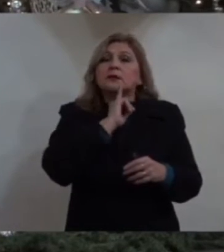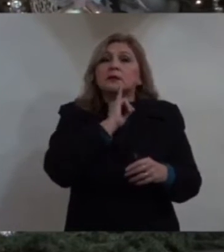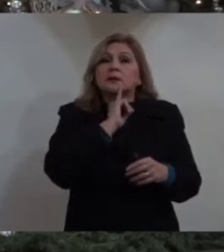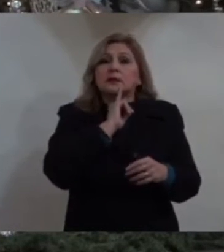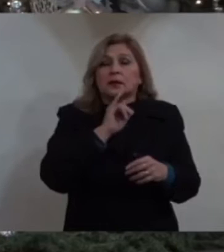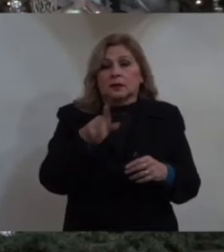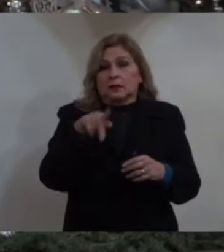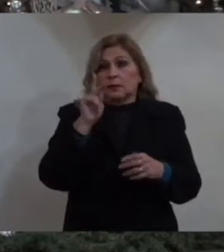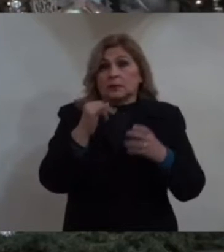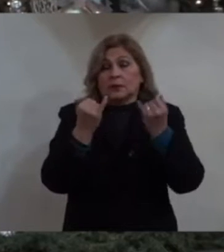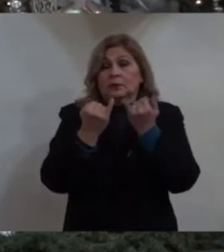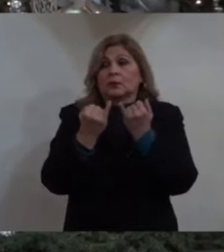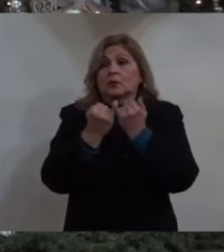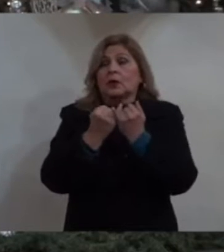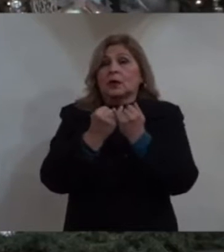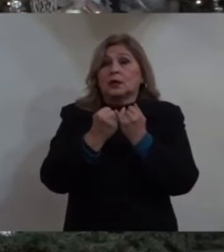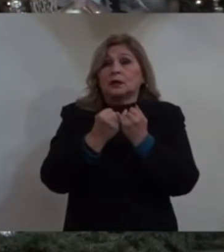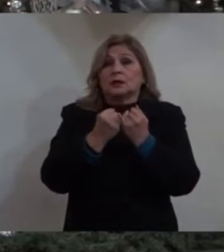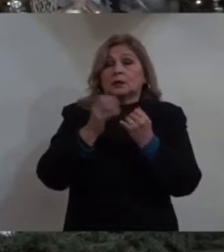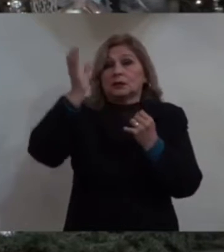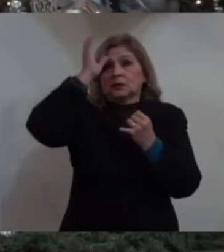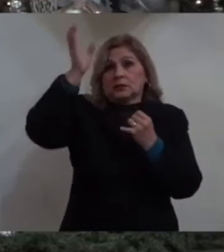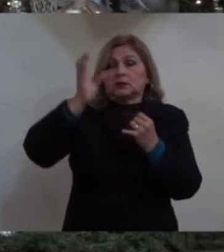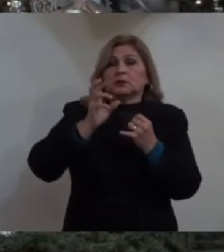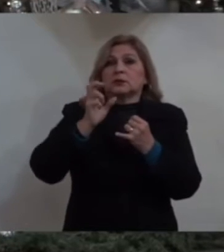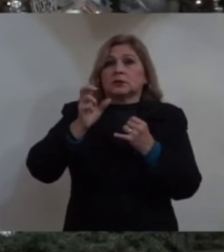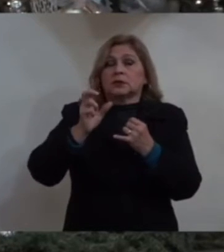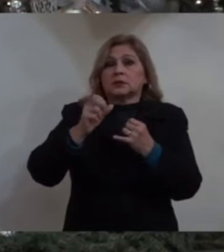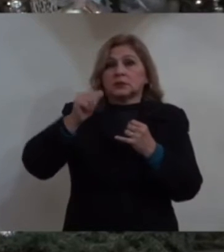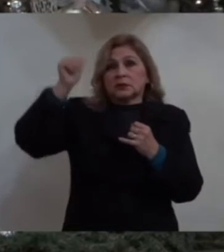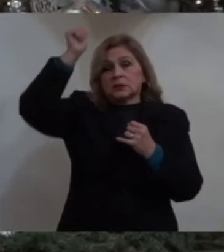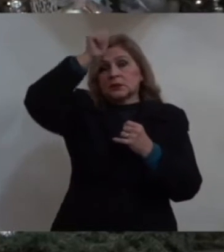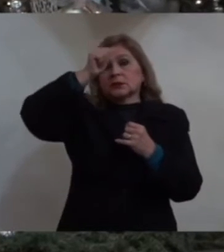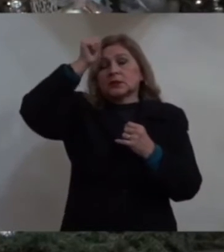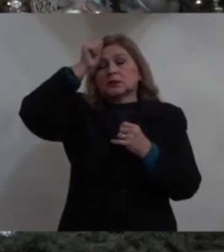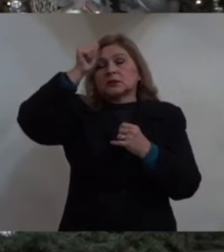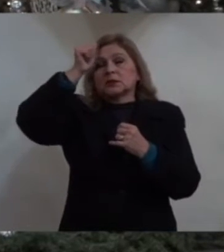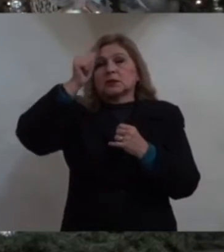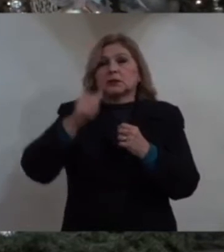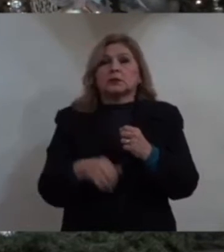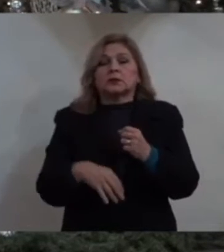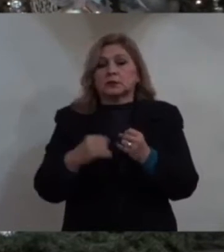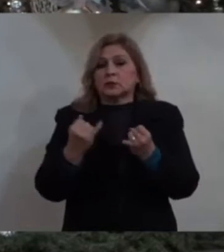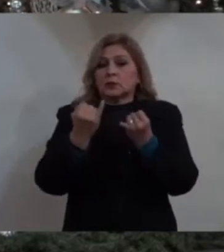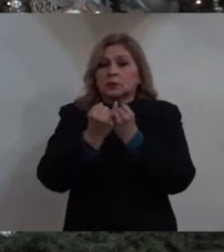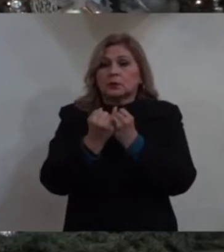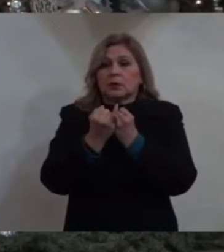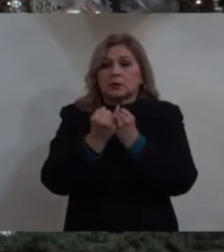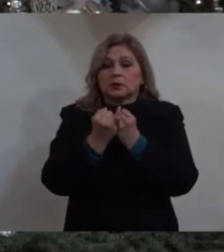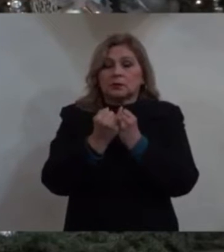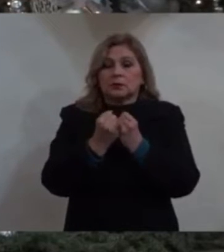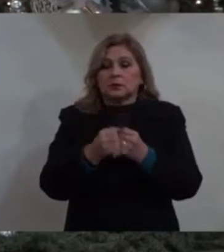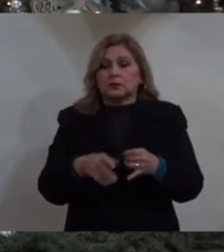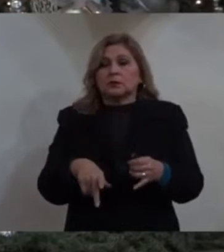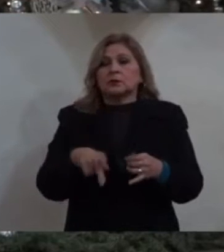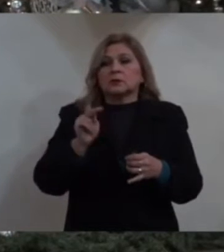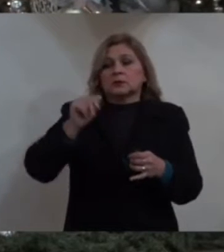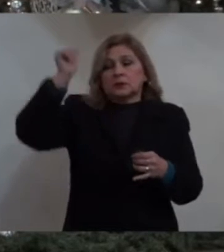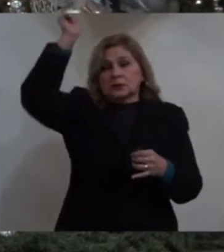Cristo es sacerdote, no de acuerdo a la tribu de Leví, sino